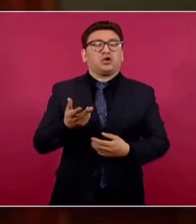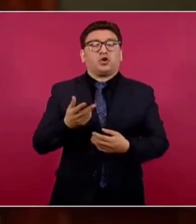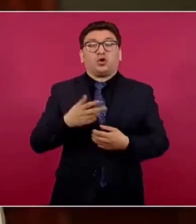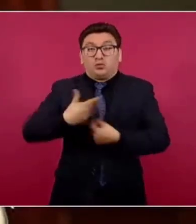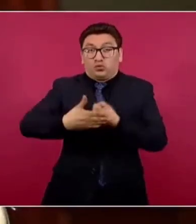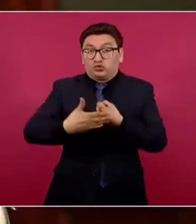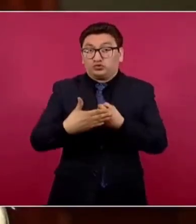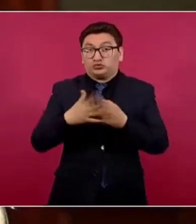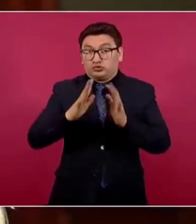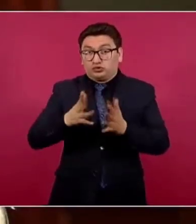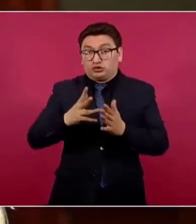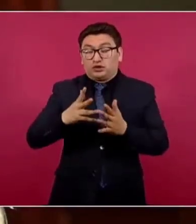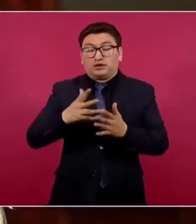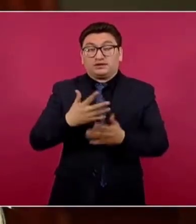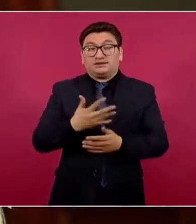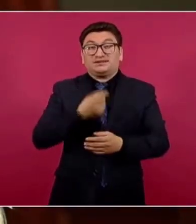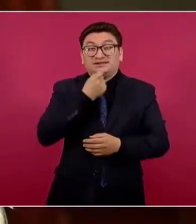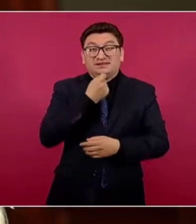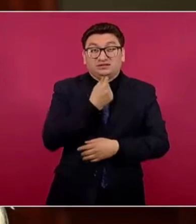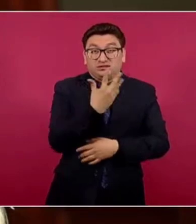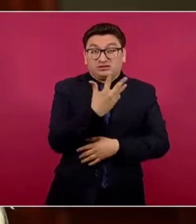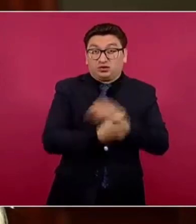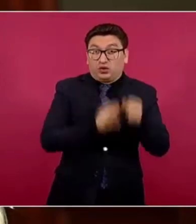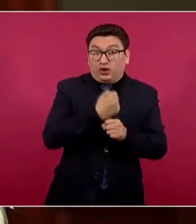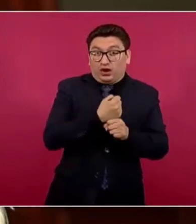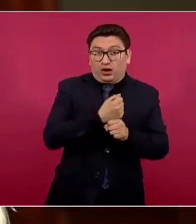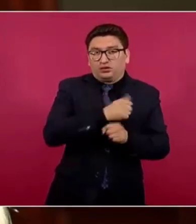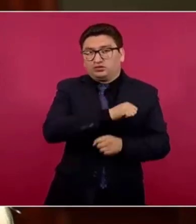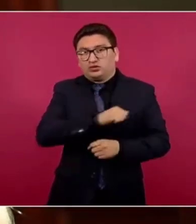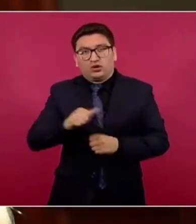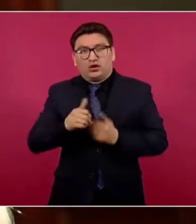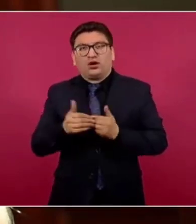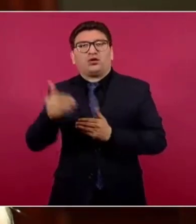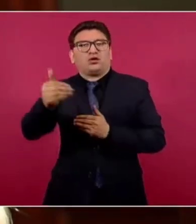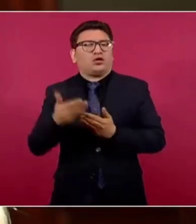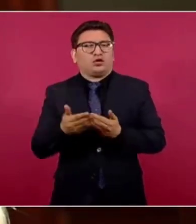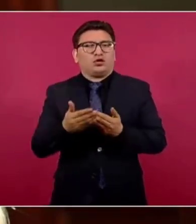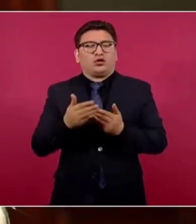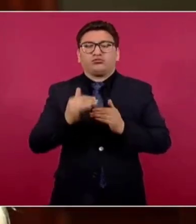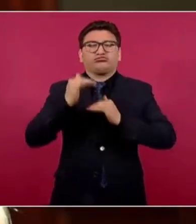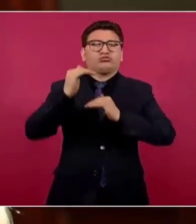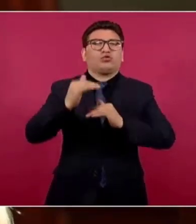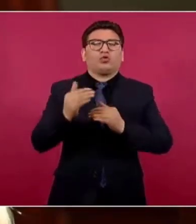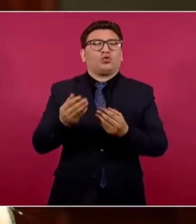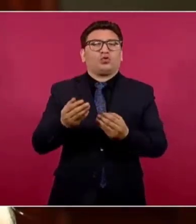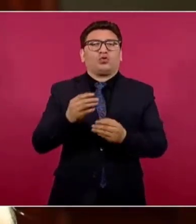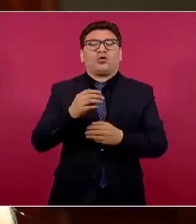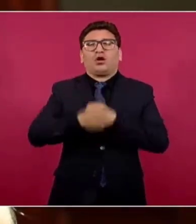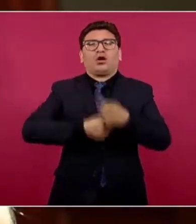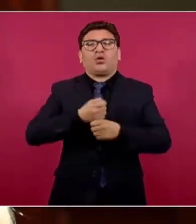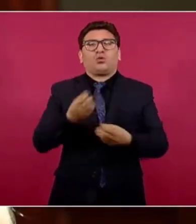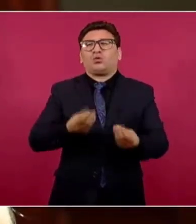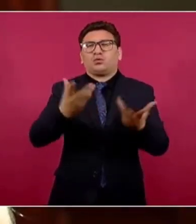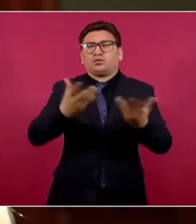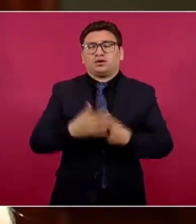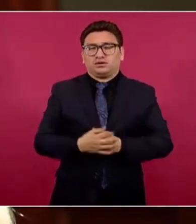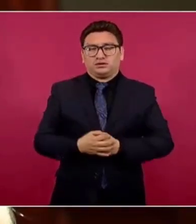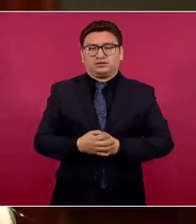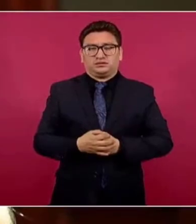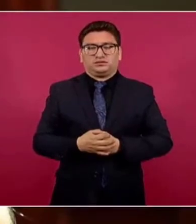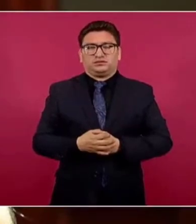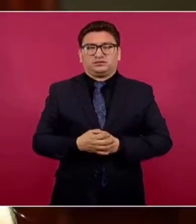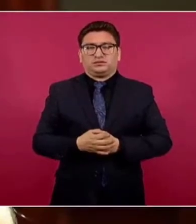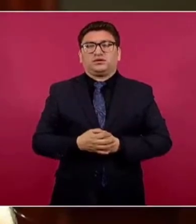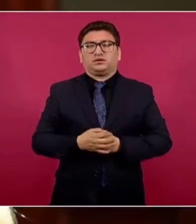va a vacunar a partir de los cinco años en adelante a los niños, cuál será el rango de edad, a partir de